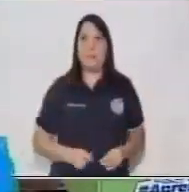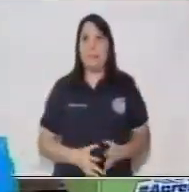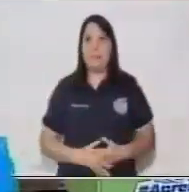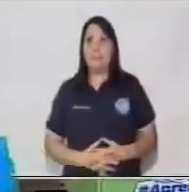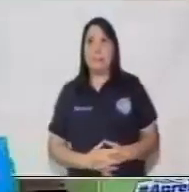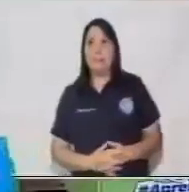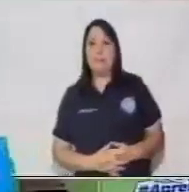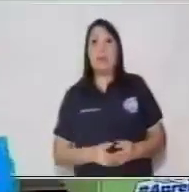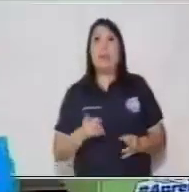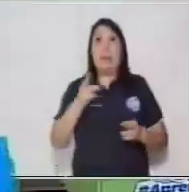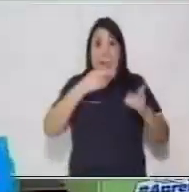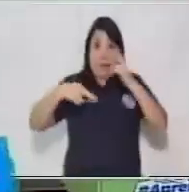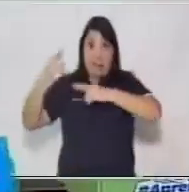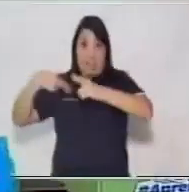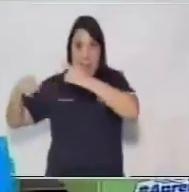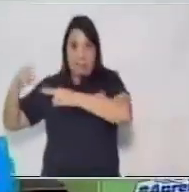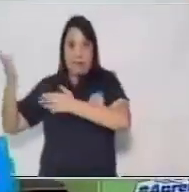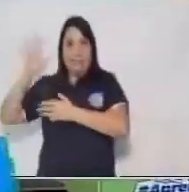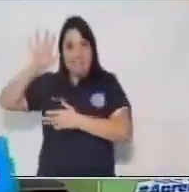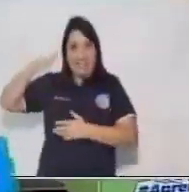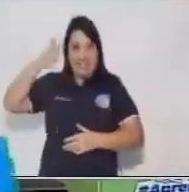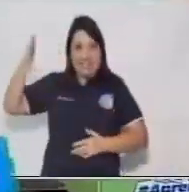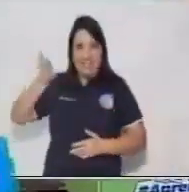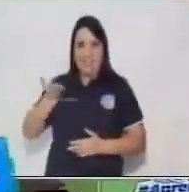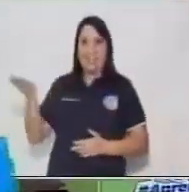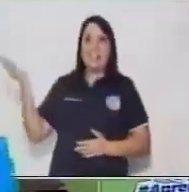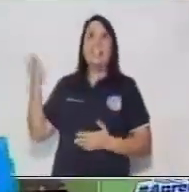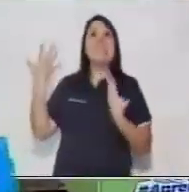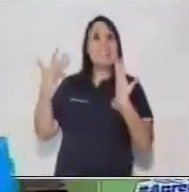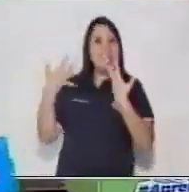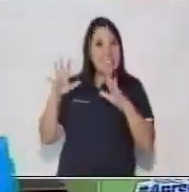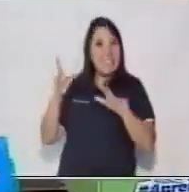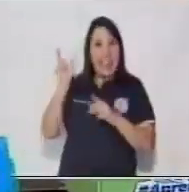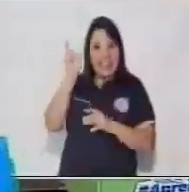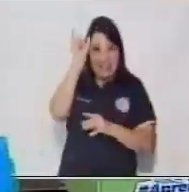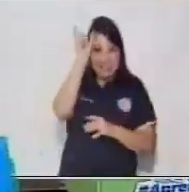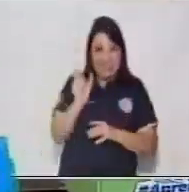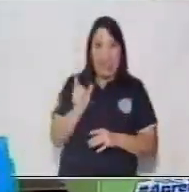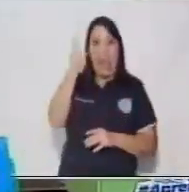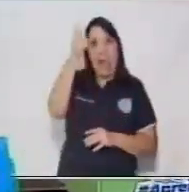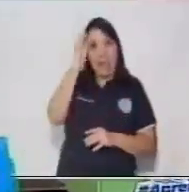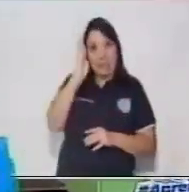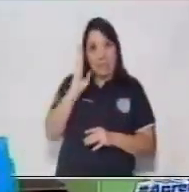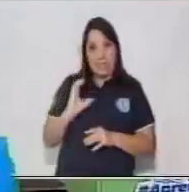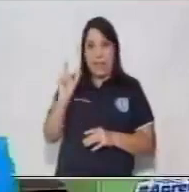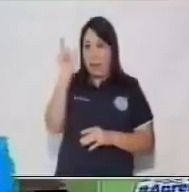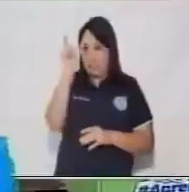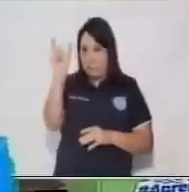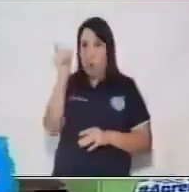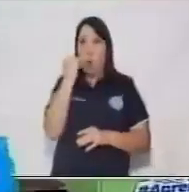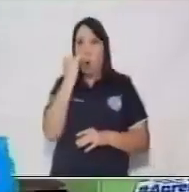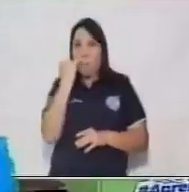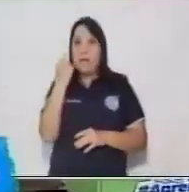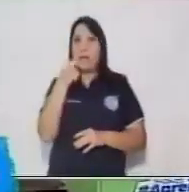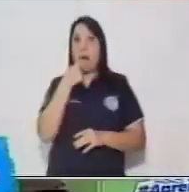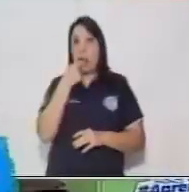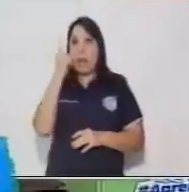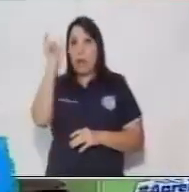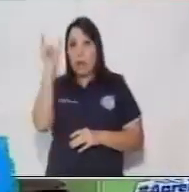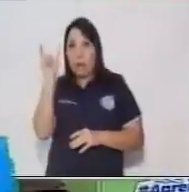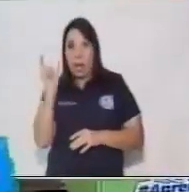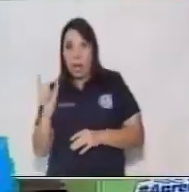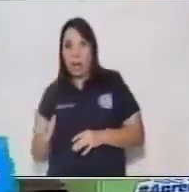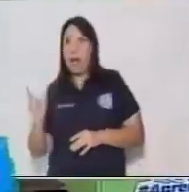Volviendo a esta tabla, recuerda que aquí ya está representado y nuestro título será tipo de